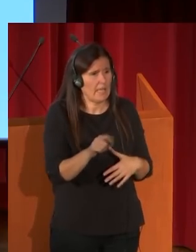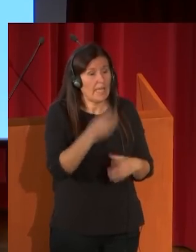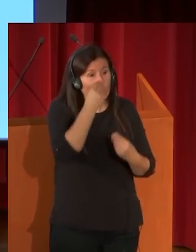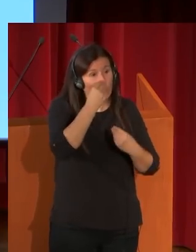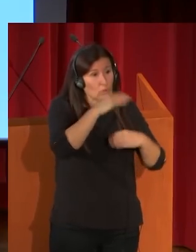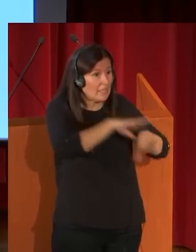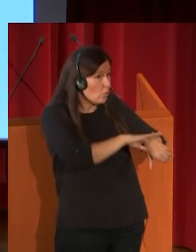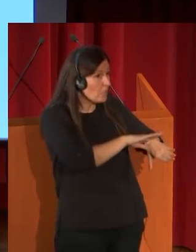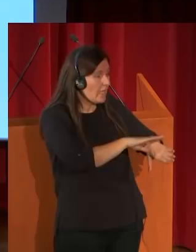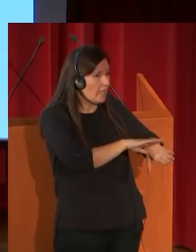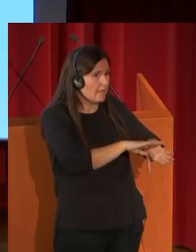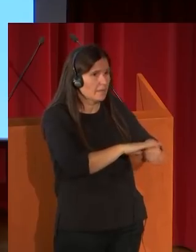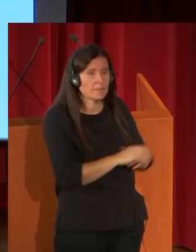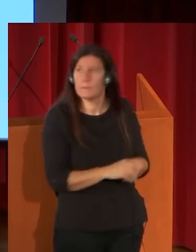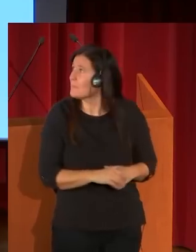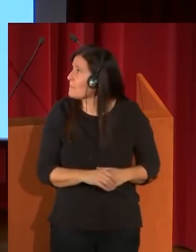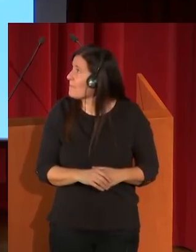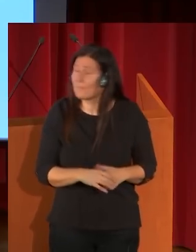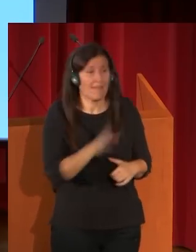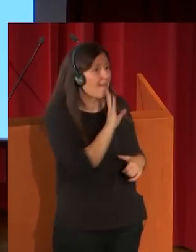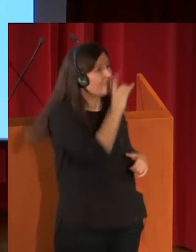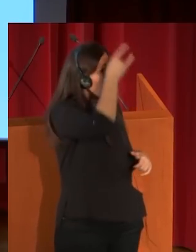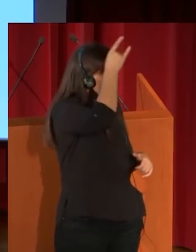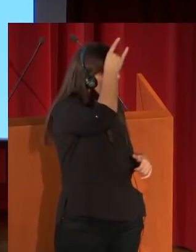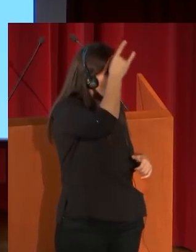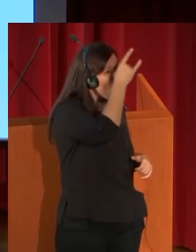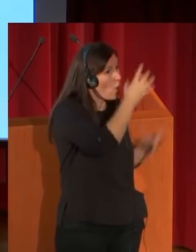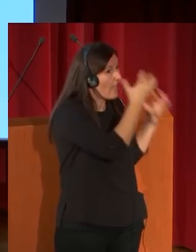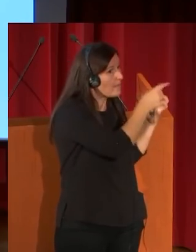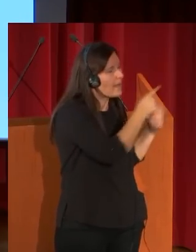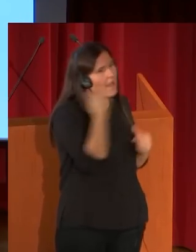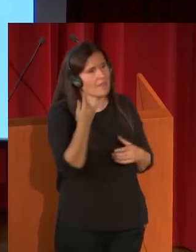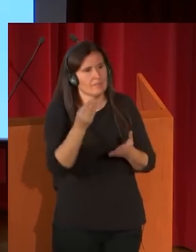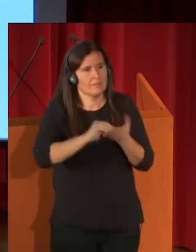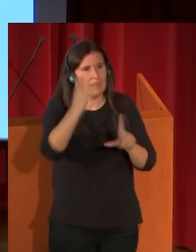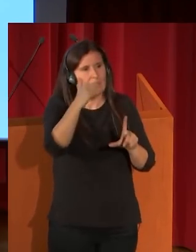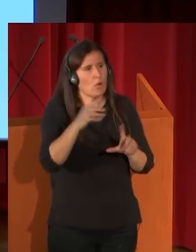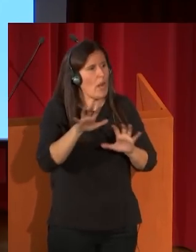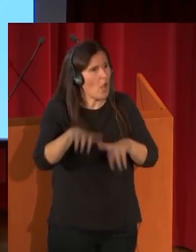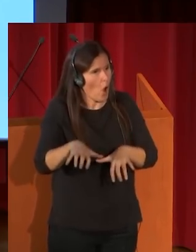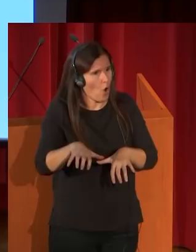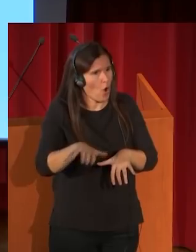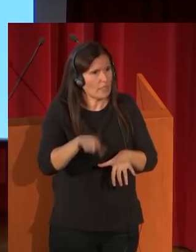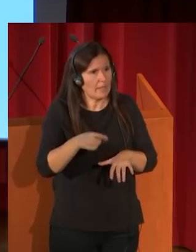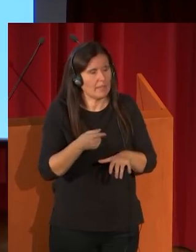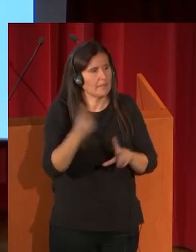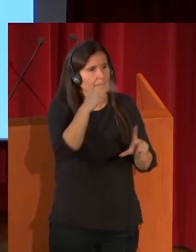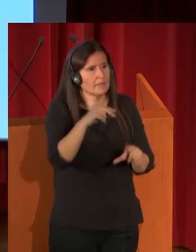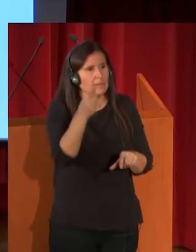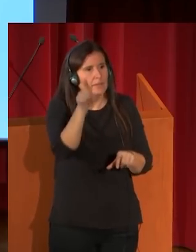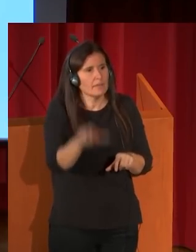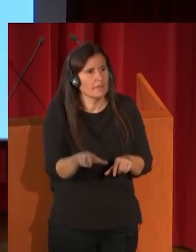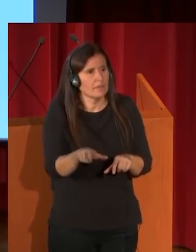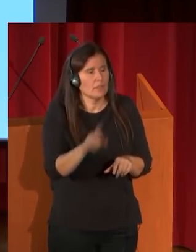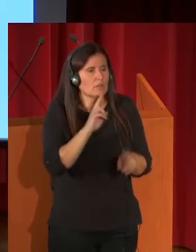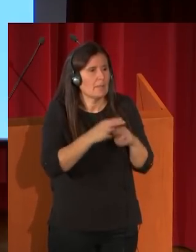ternera que está en la primera versión por un león que ven aquí, también introduce esta otra figura, es el tema del piojoso